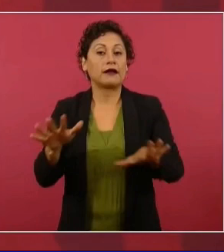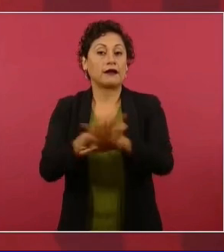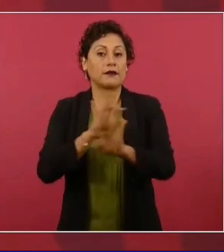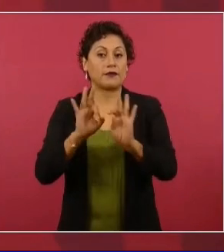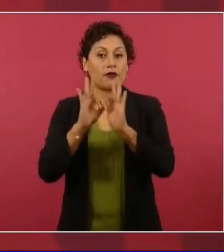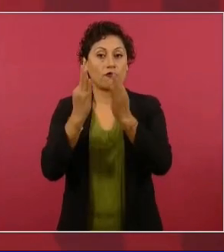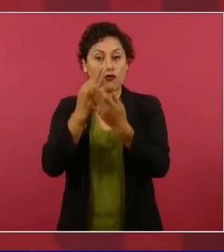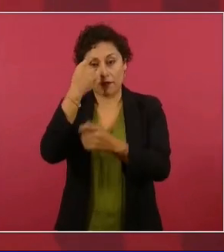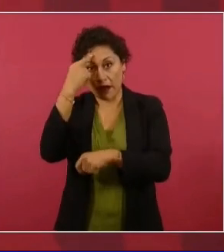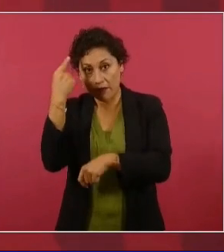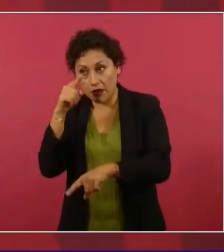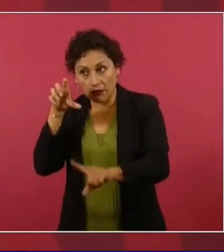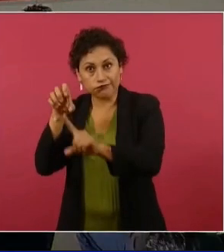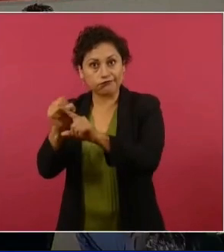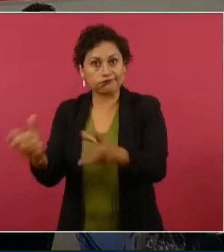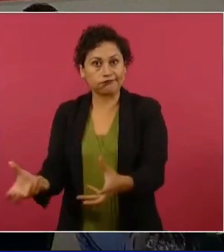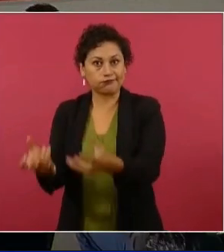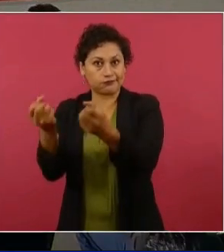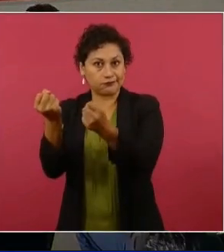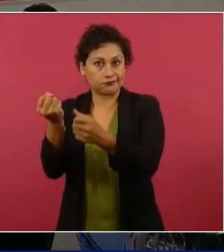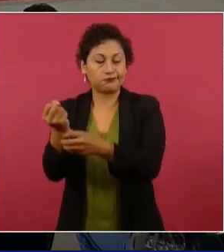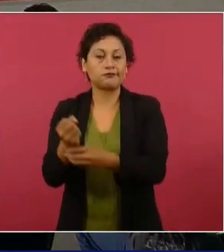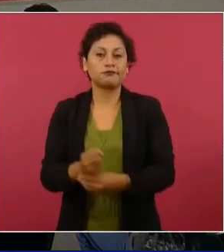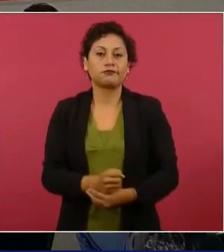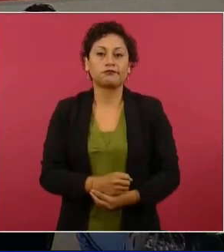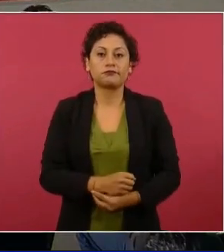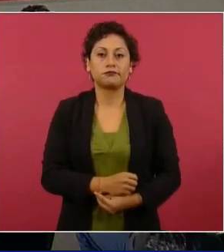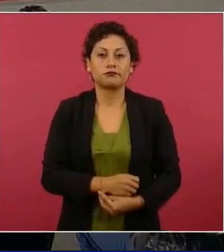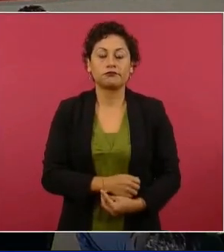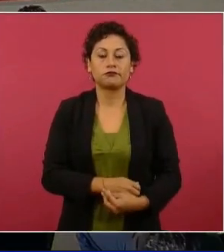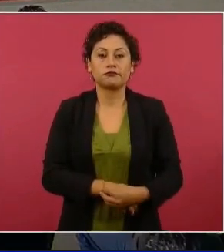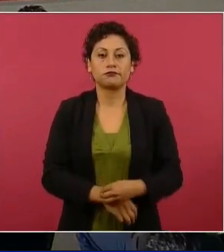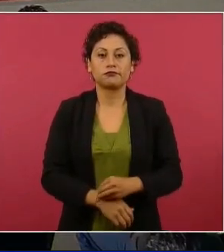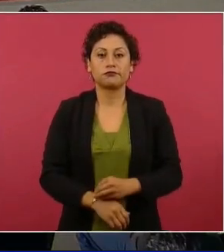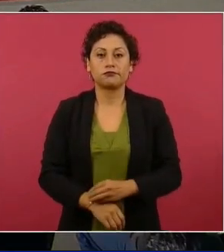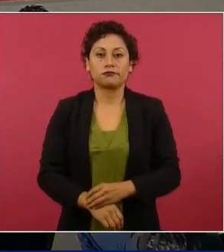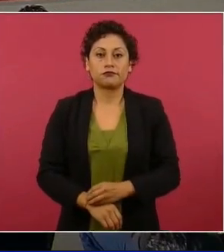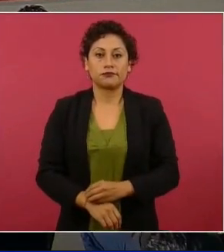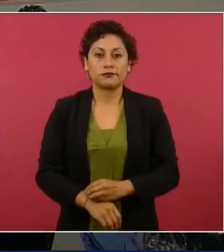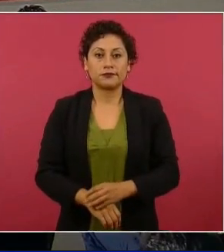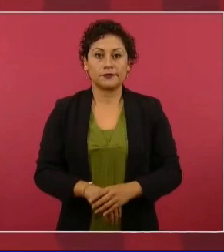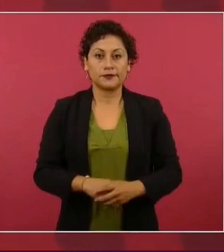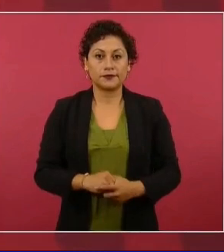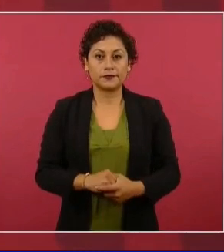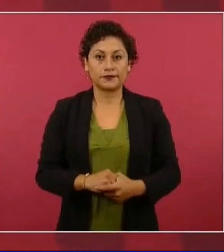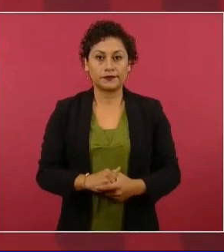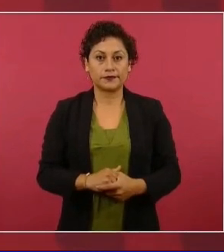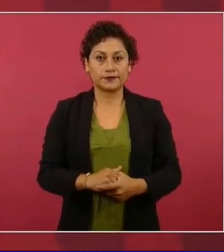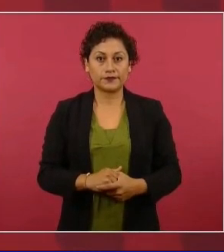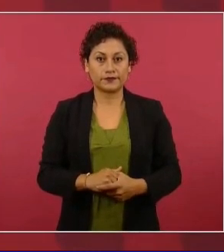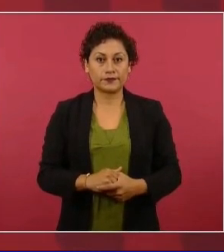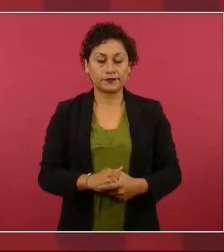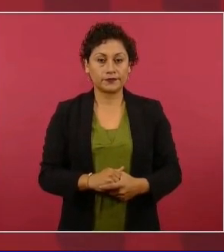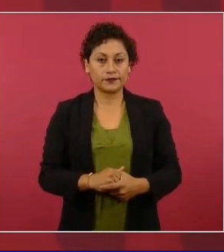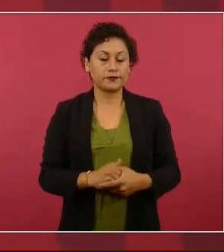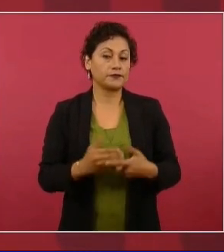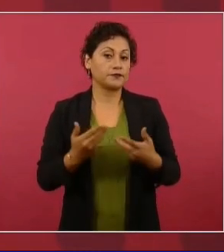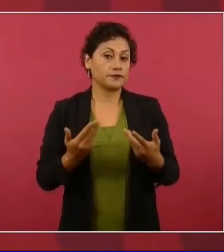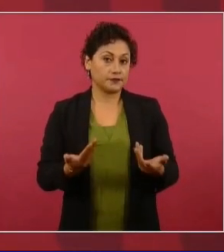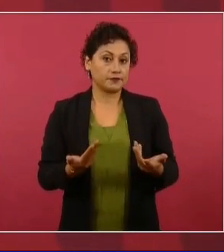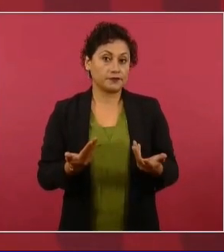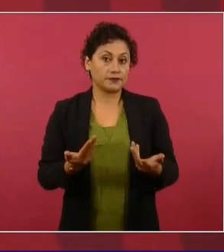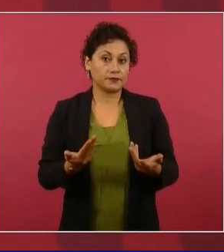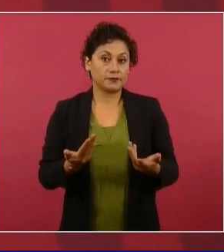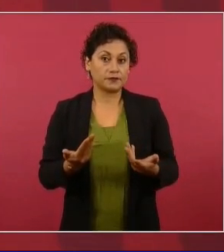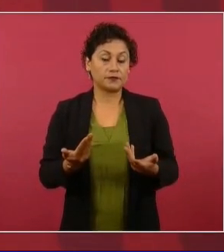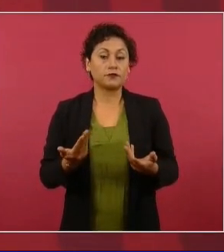se le presentó esta opción, esta posibilidad a